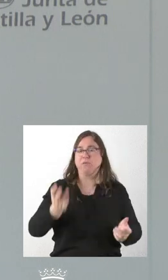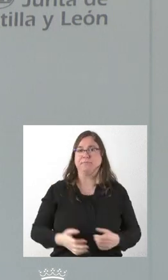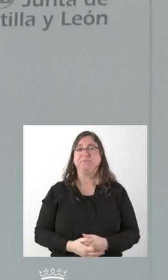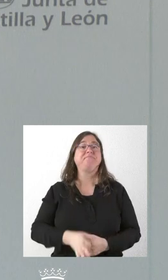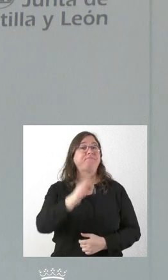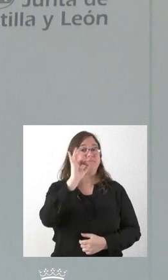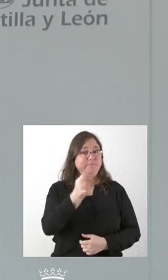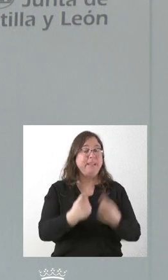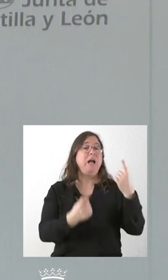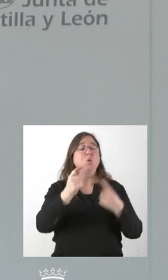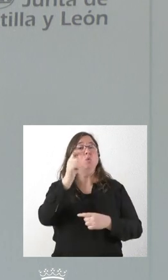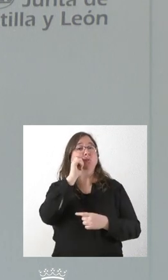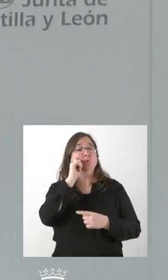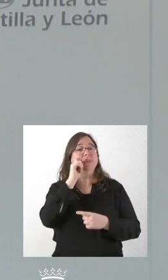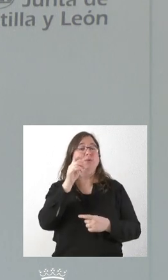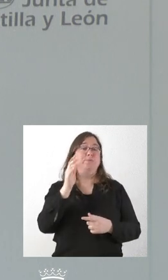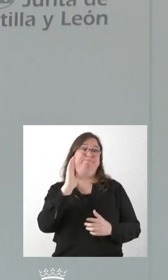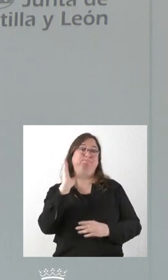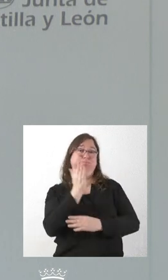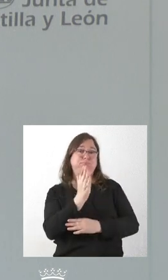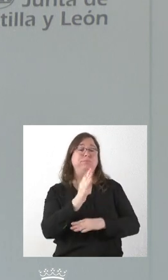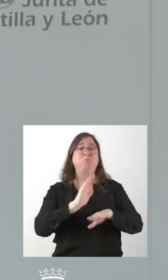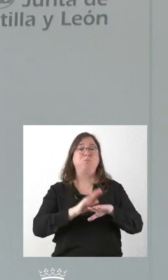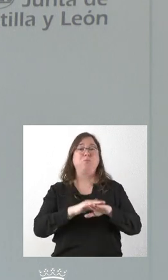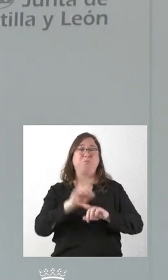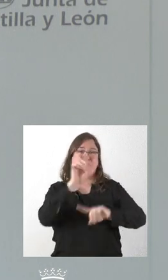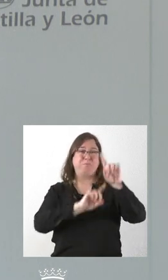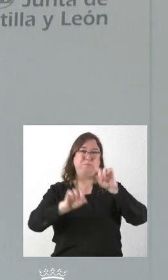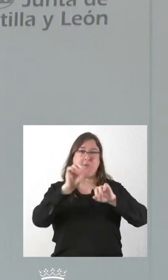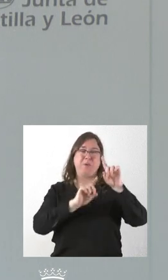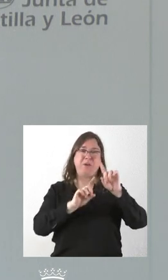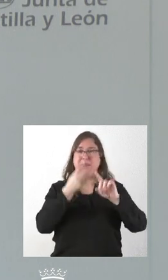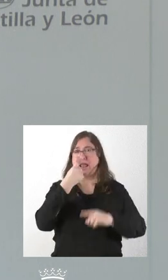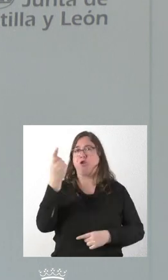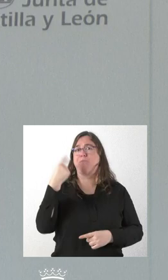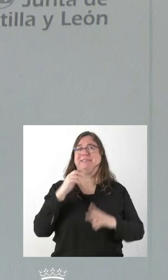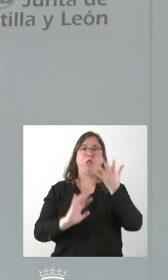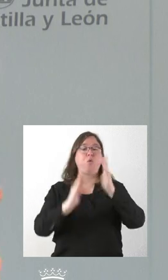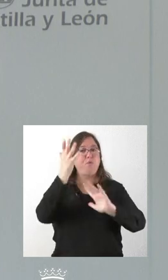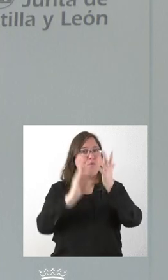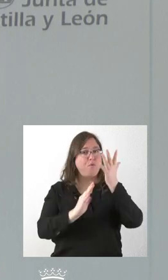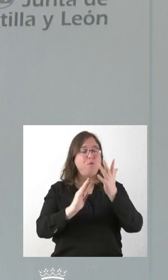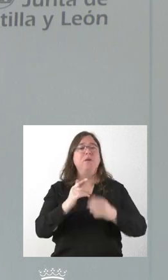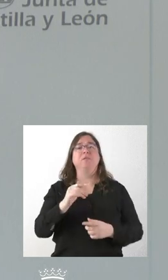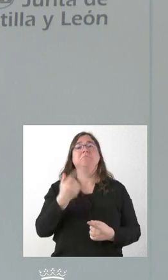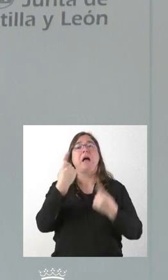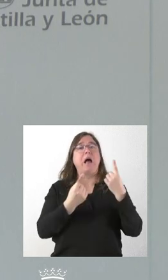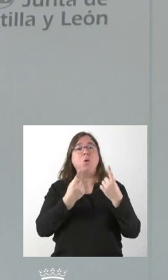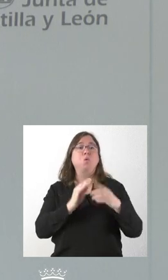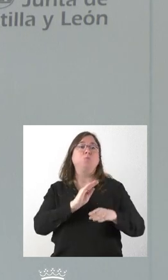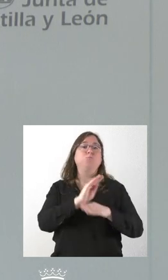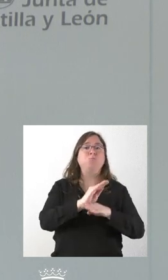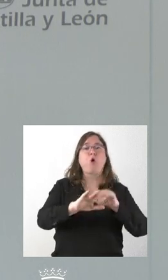algunos establecimientos turísticos fueron afectados por los problemas que tuvimos el año pasado en materia de incendios. Algunos recibieron alguna